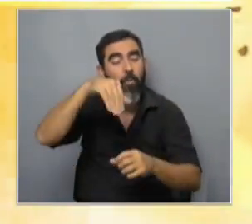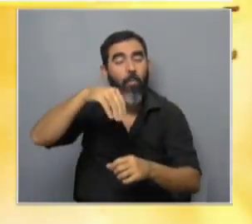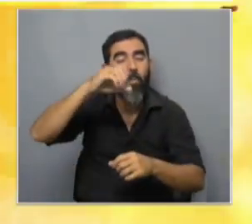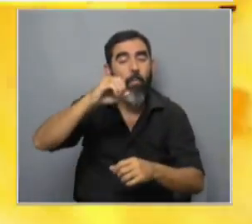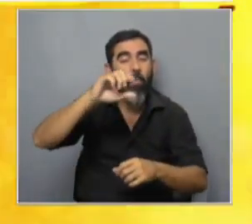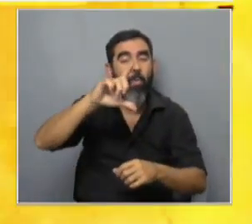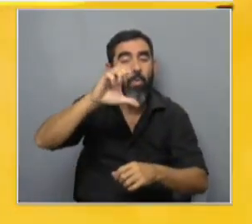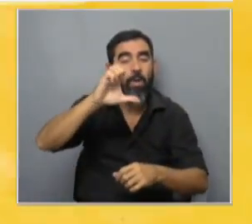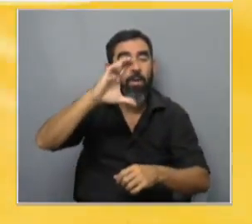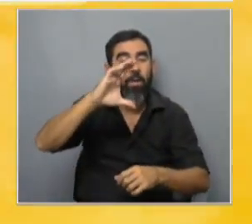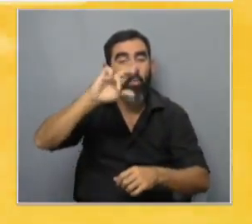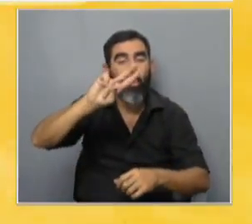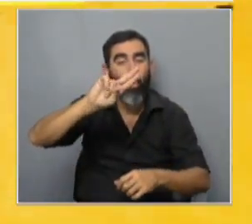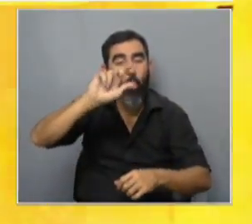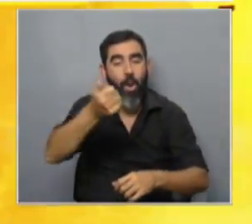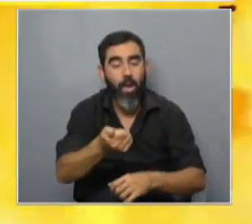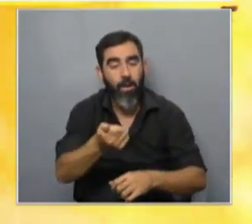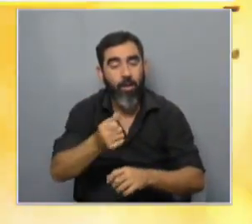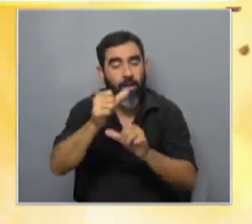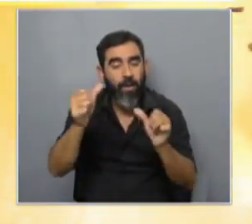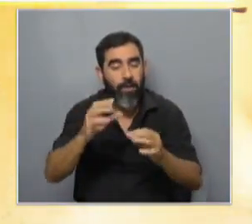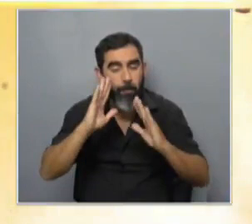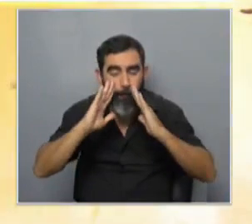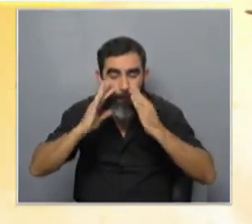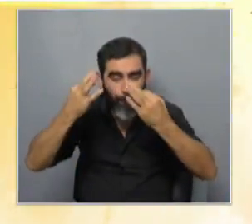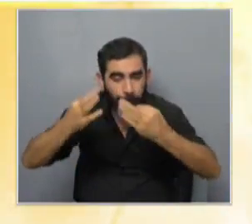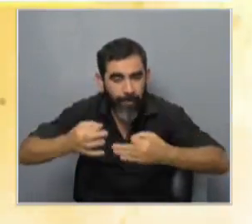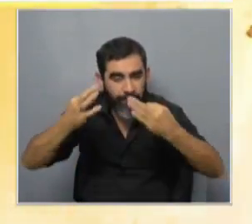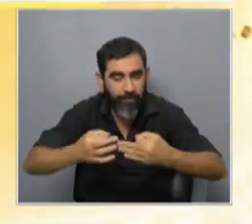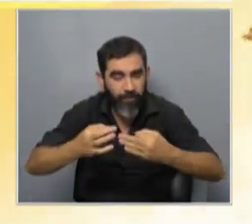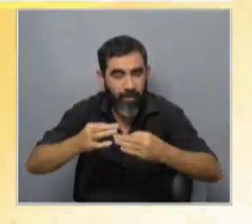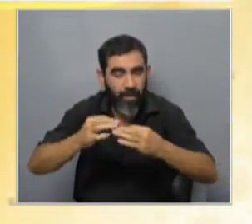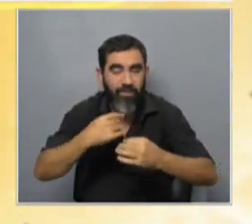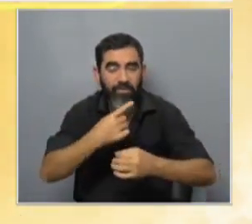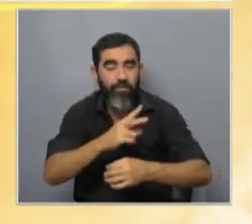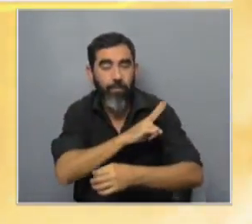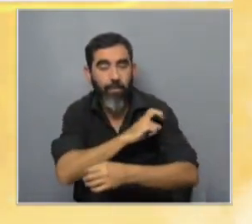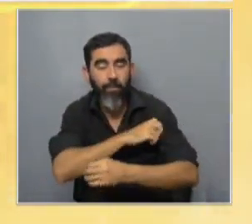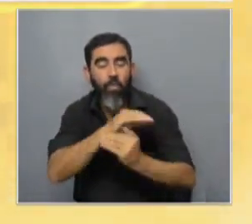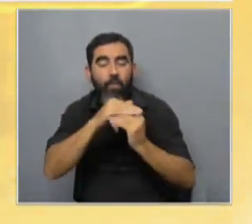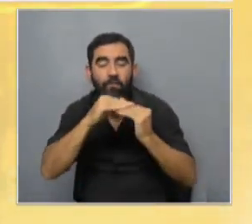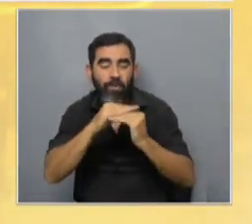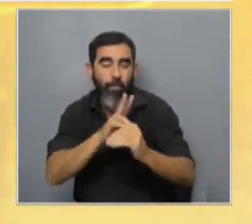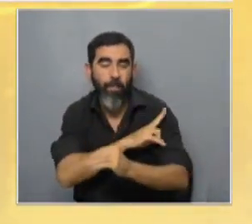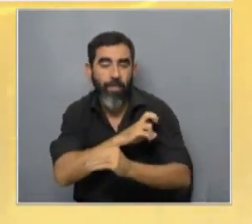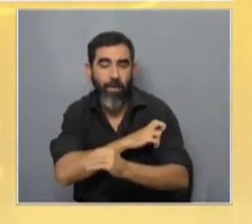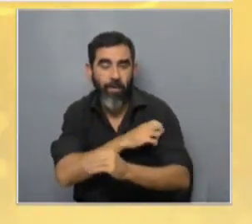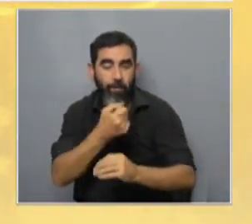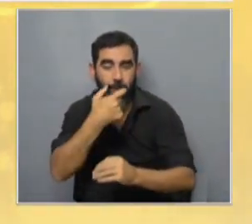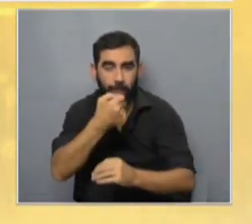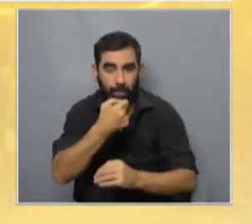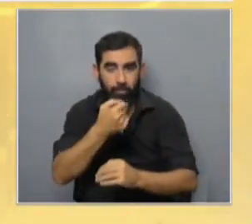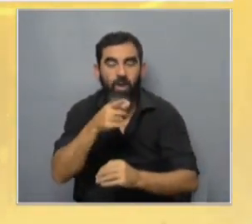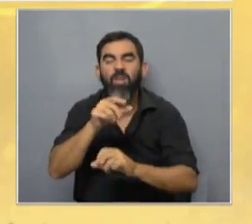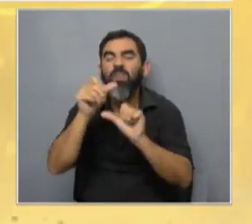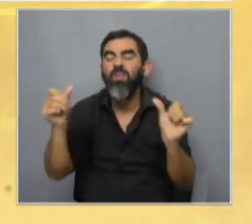que tienen una acción farmacológica específica que son la base de los medicamentos allí actualmente en confina